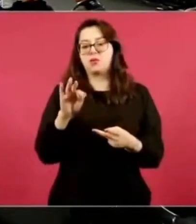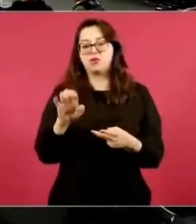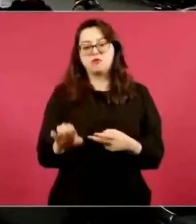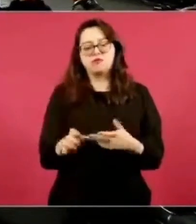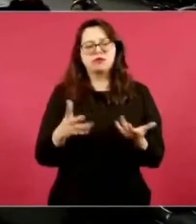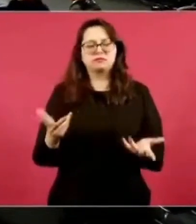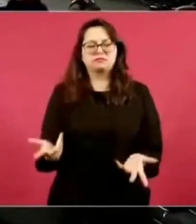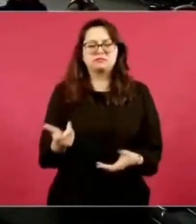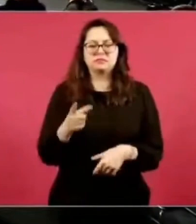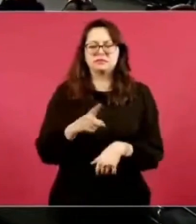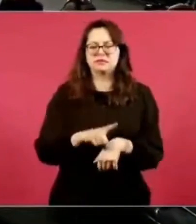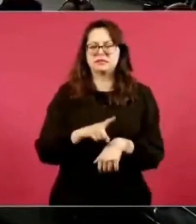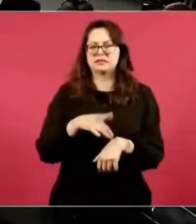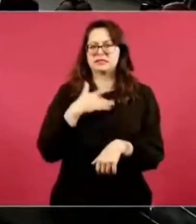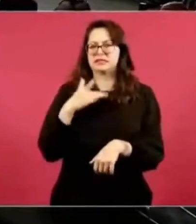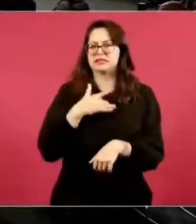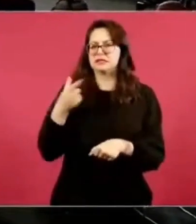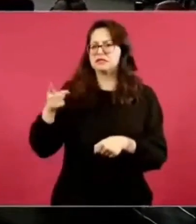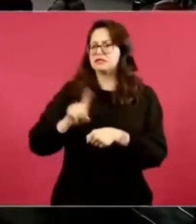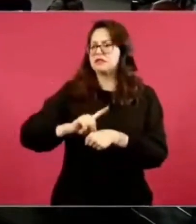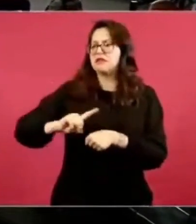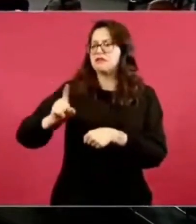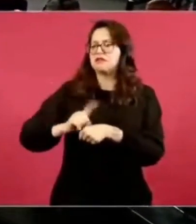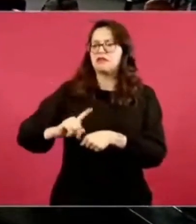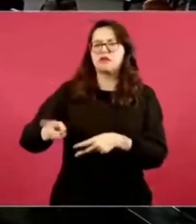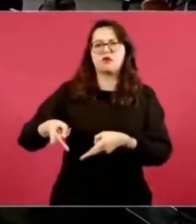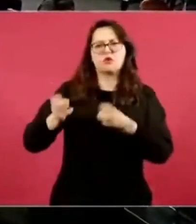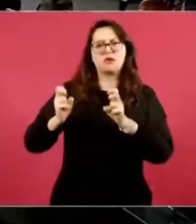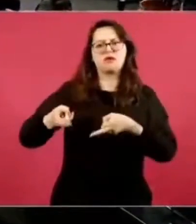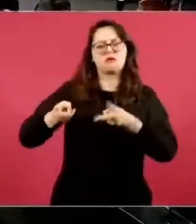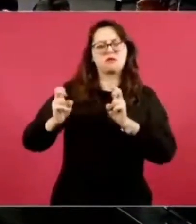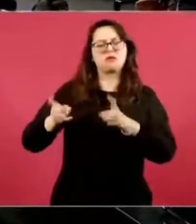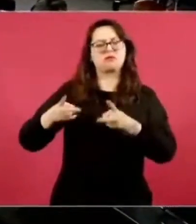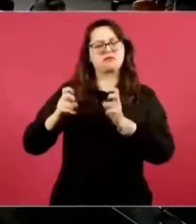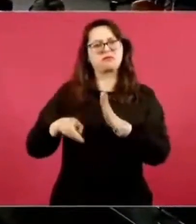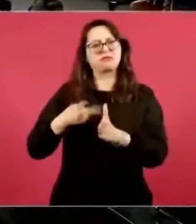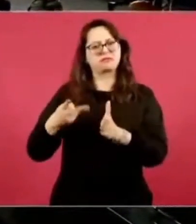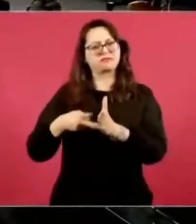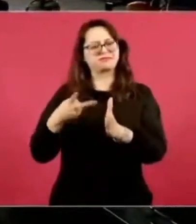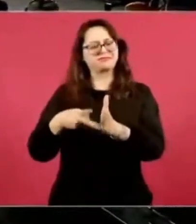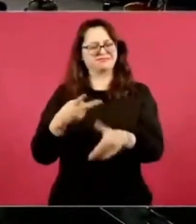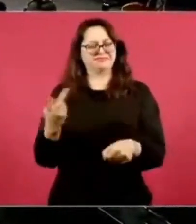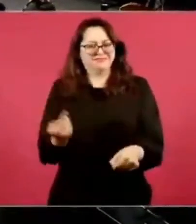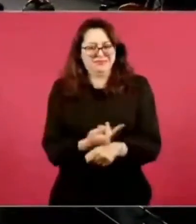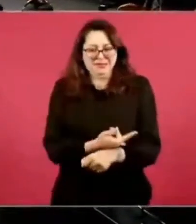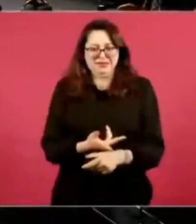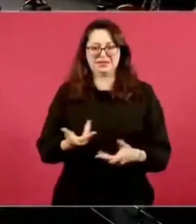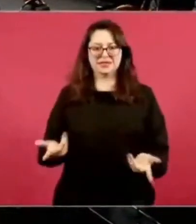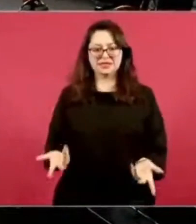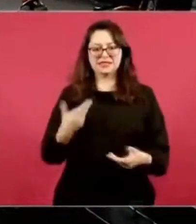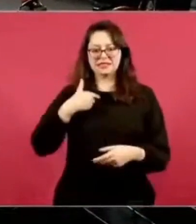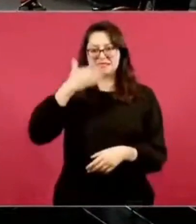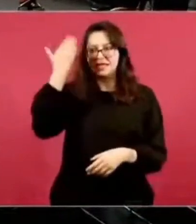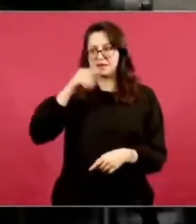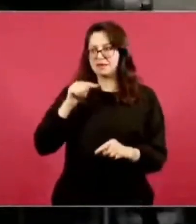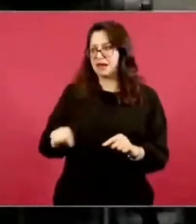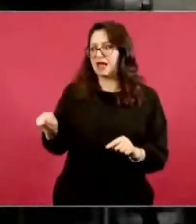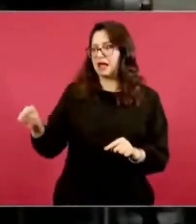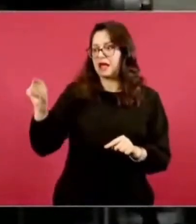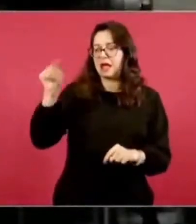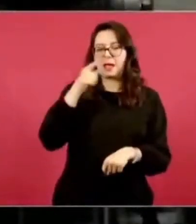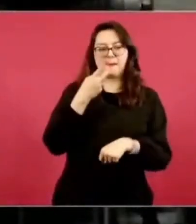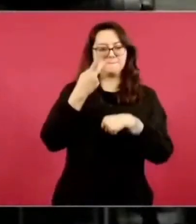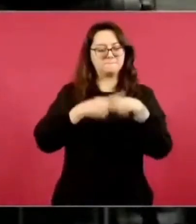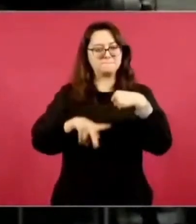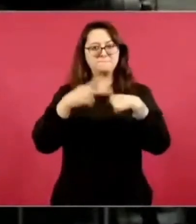cotidiano a los automovilistas. El problema es que a pesar de que se sabe cuáles son los tramos de riesgo en donde se